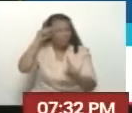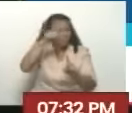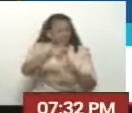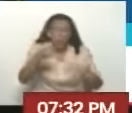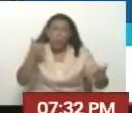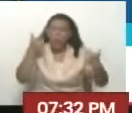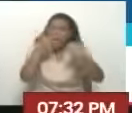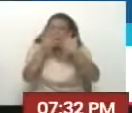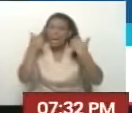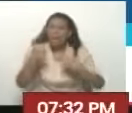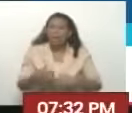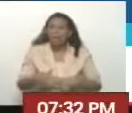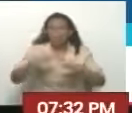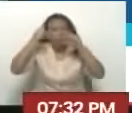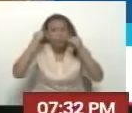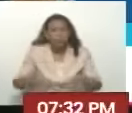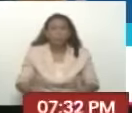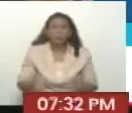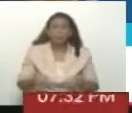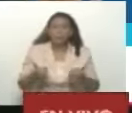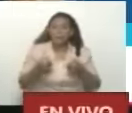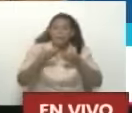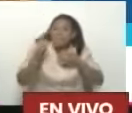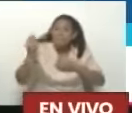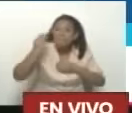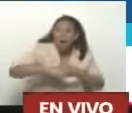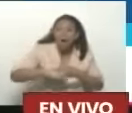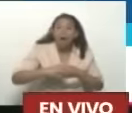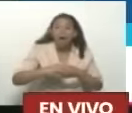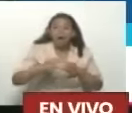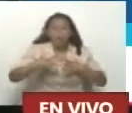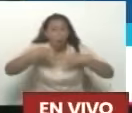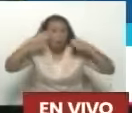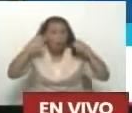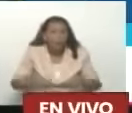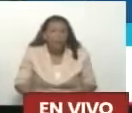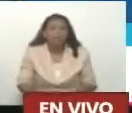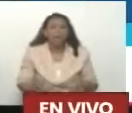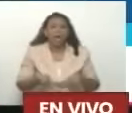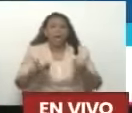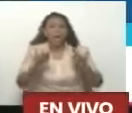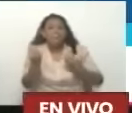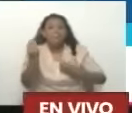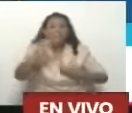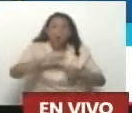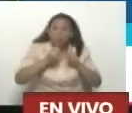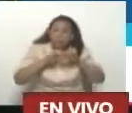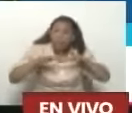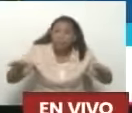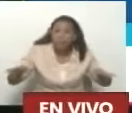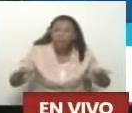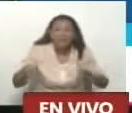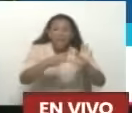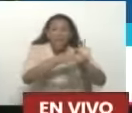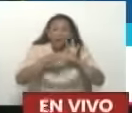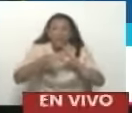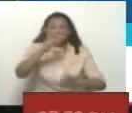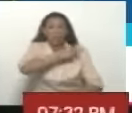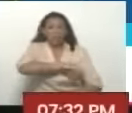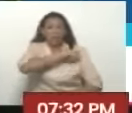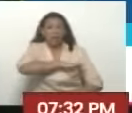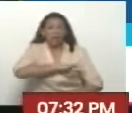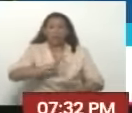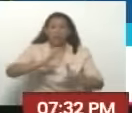tenemos Y expandirlo Consolidar Y expandir Las alianzas sociales Culturales